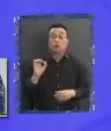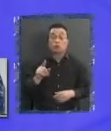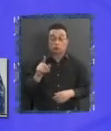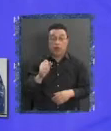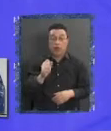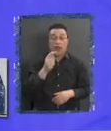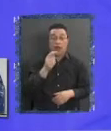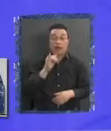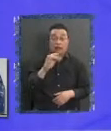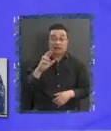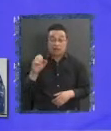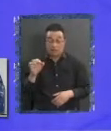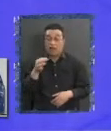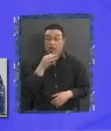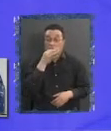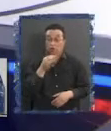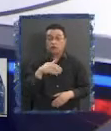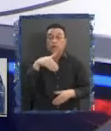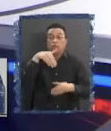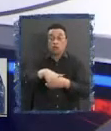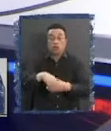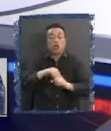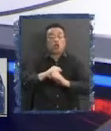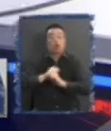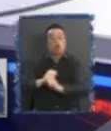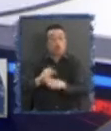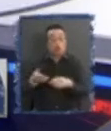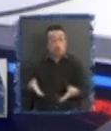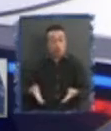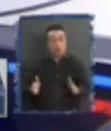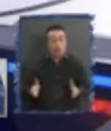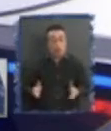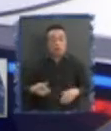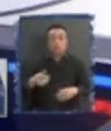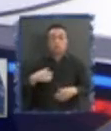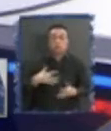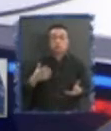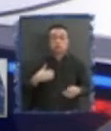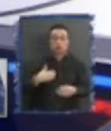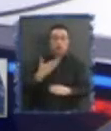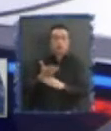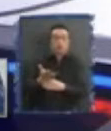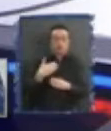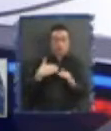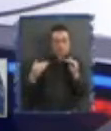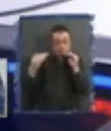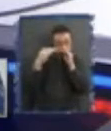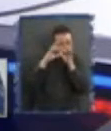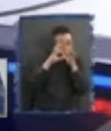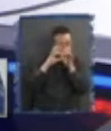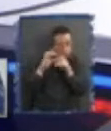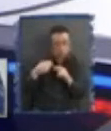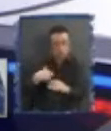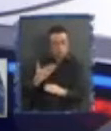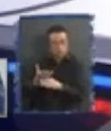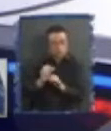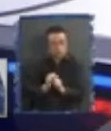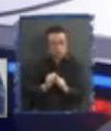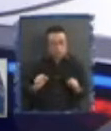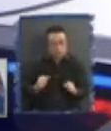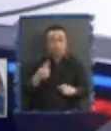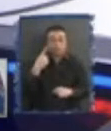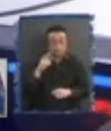el que plantó esa tesis, votó en contra hoy día. Bueno, cuatro séptimos como regla general. Lo que sí podemos pedirle a la